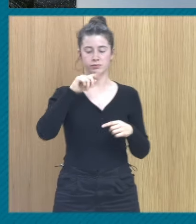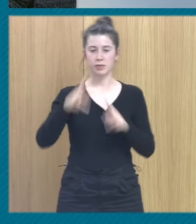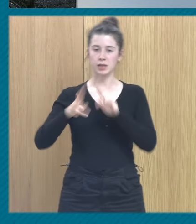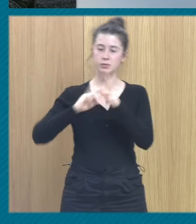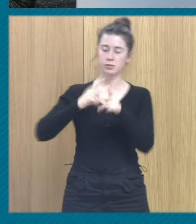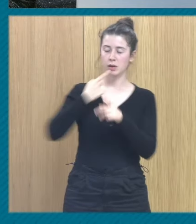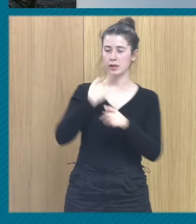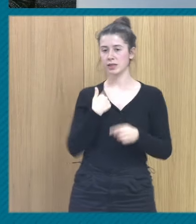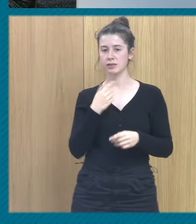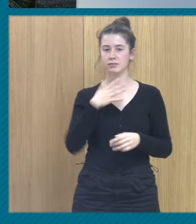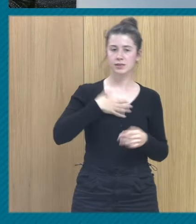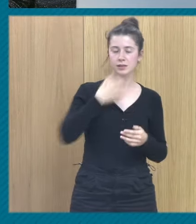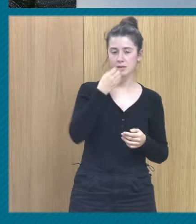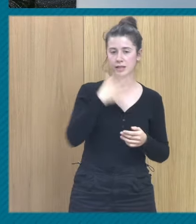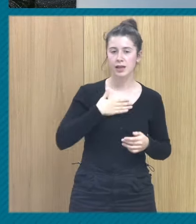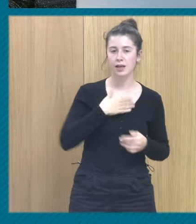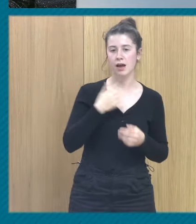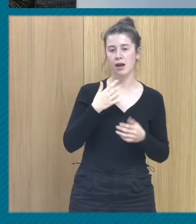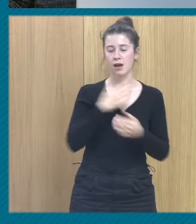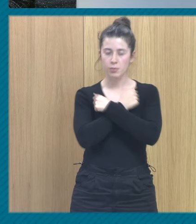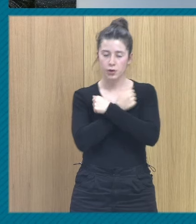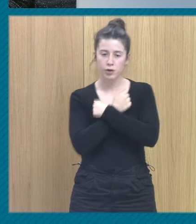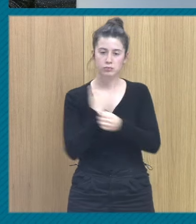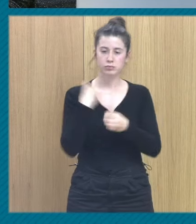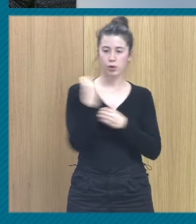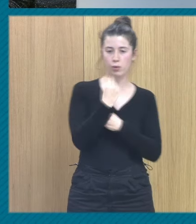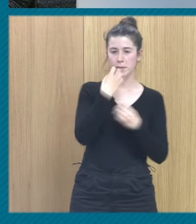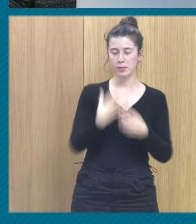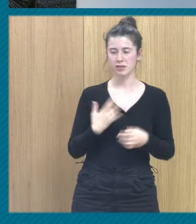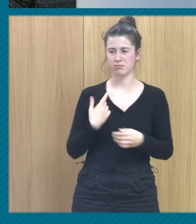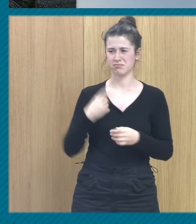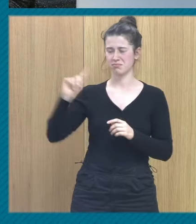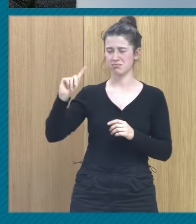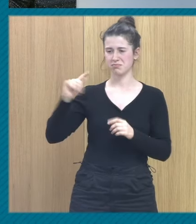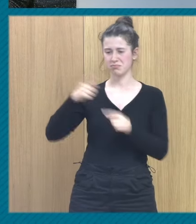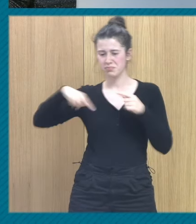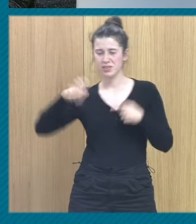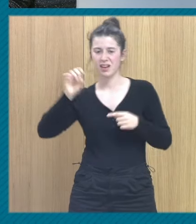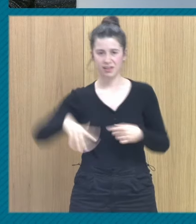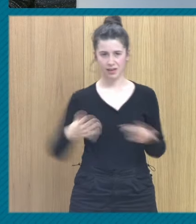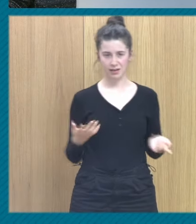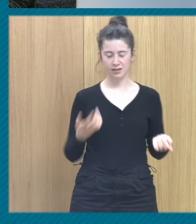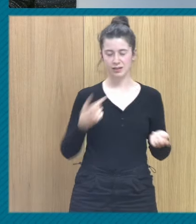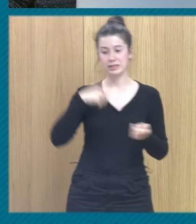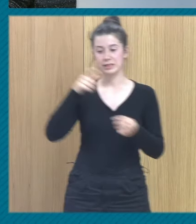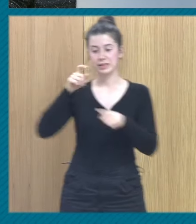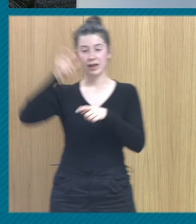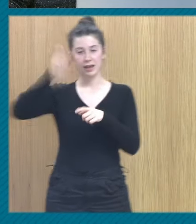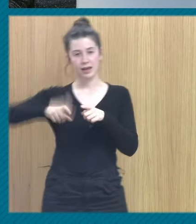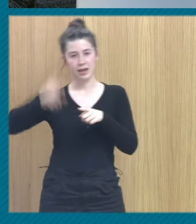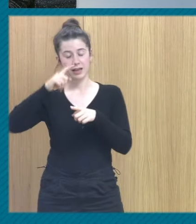es que tú me tratas bien y yo pienso ¿de dónde viene esta gente? pues vienen de terapeutas y psicoterapeutas confrontativos